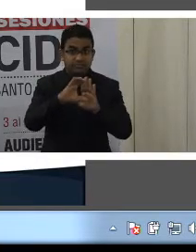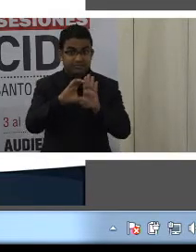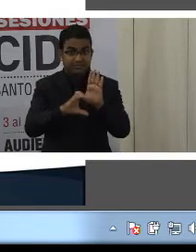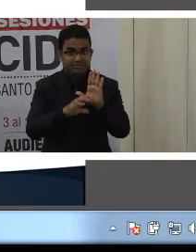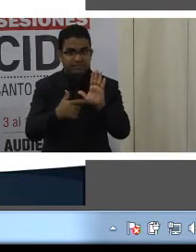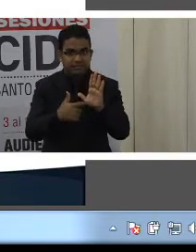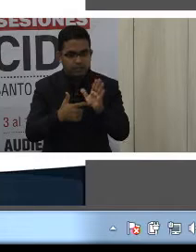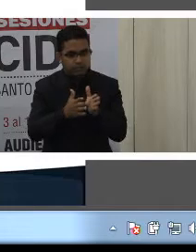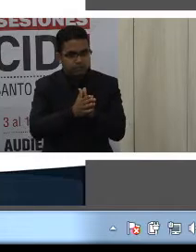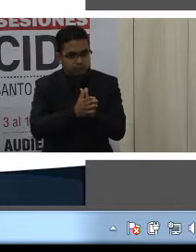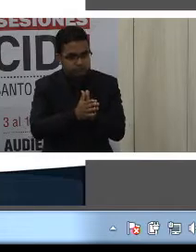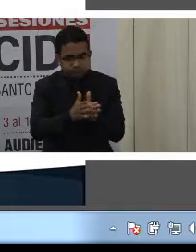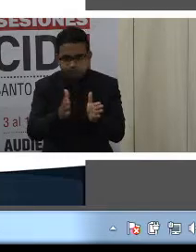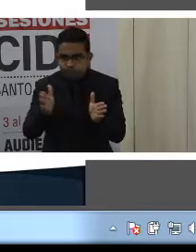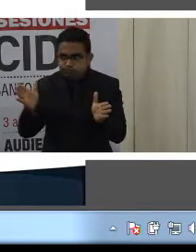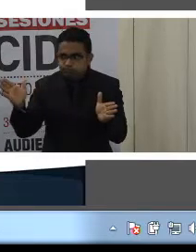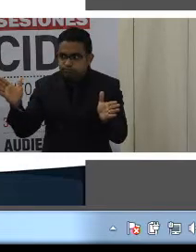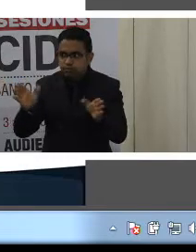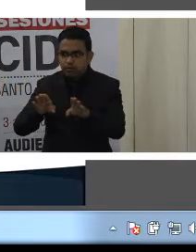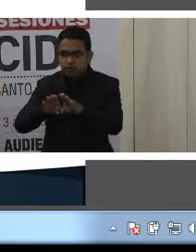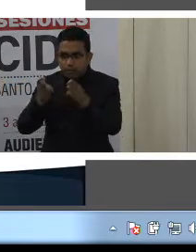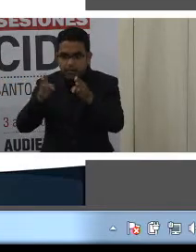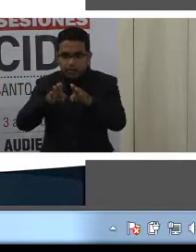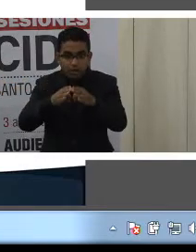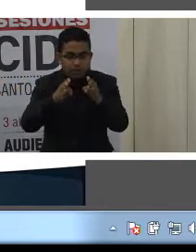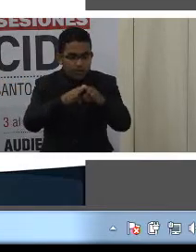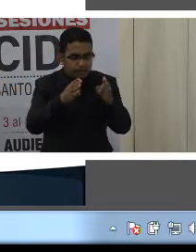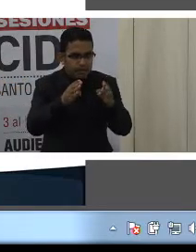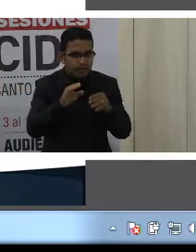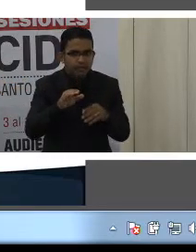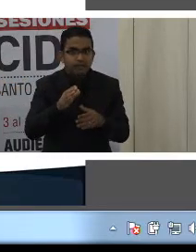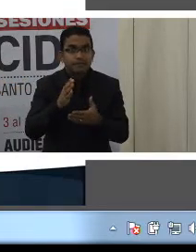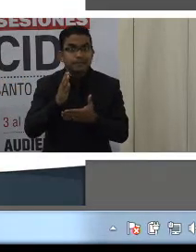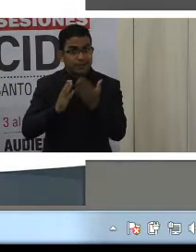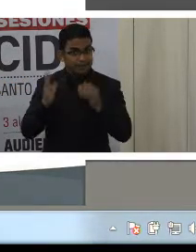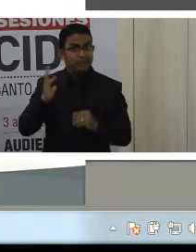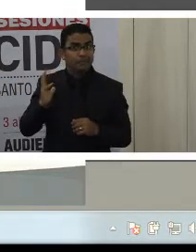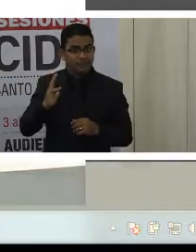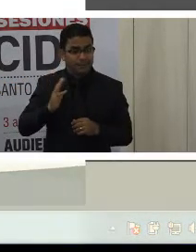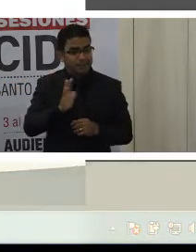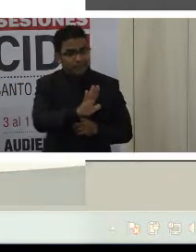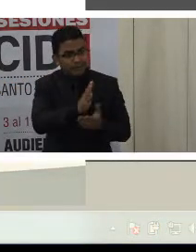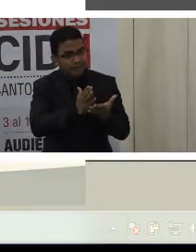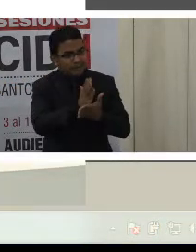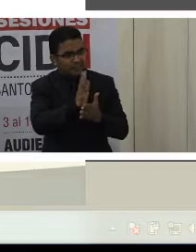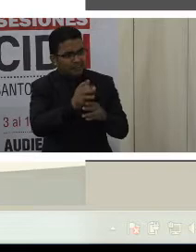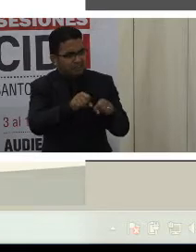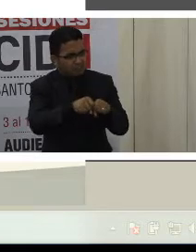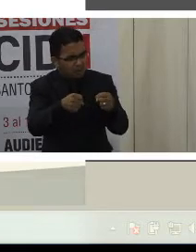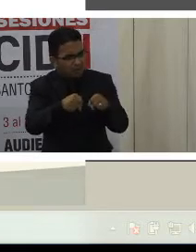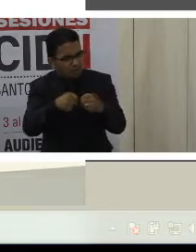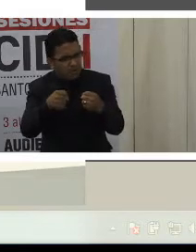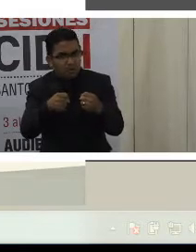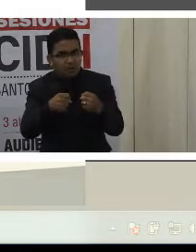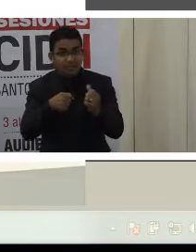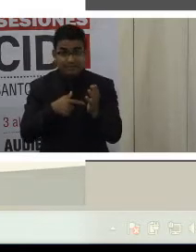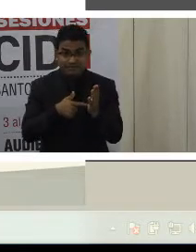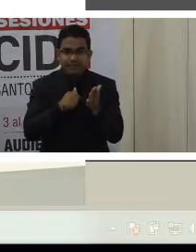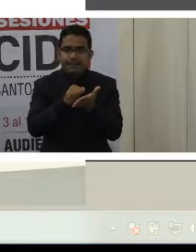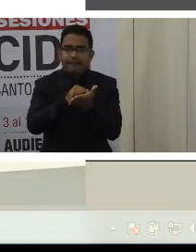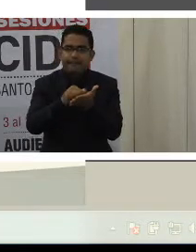disposiciones normativas que vulneraban los derechos de las personas con discapacidad, incluyendo el artículo